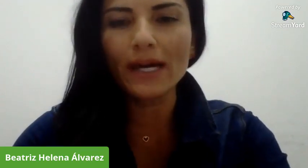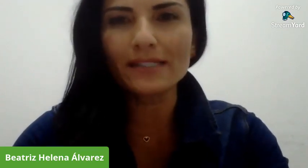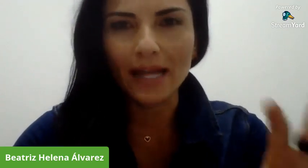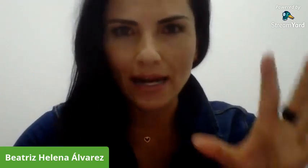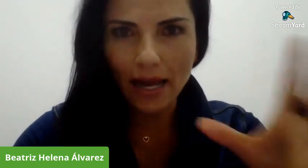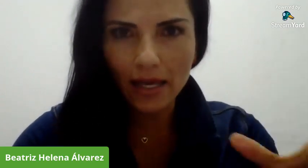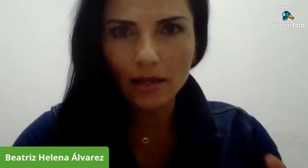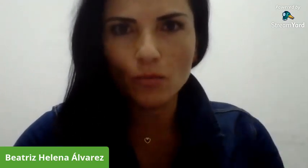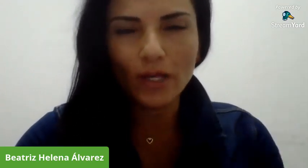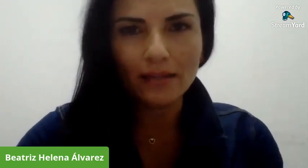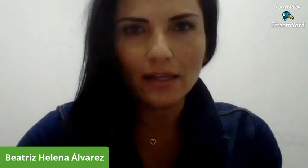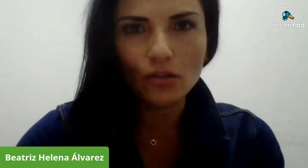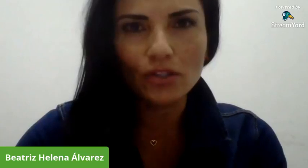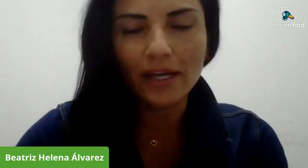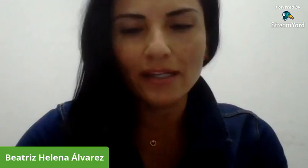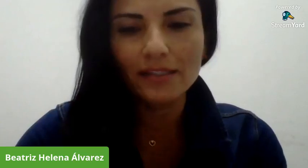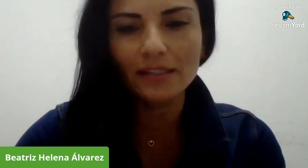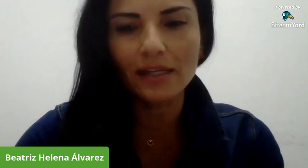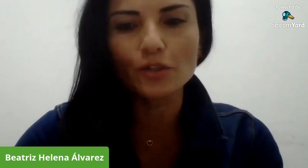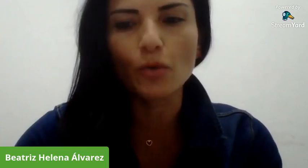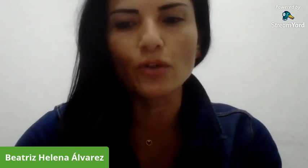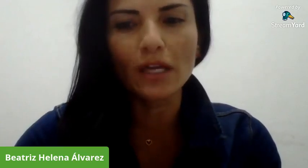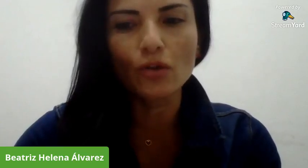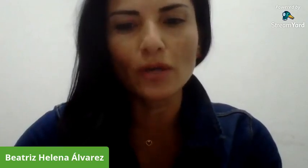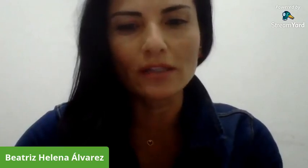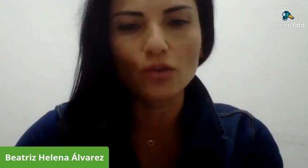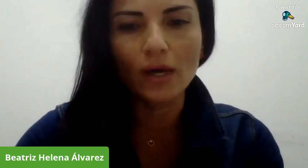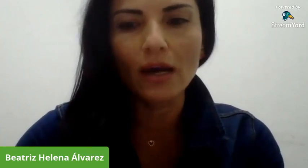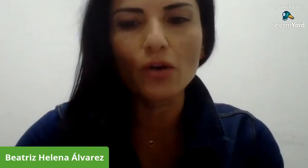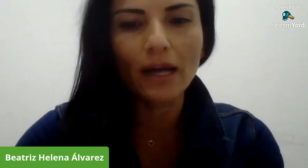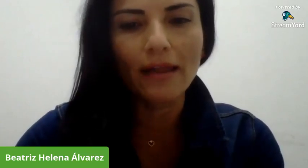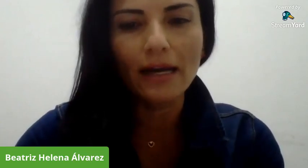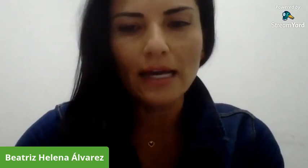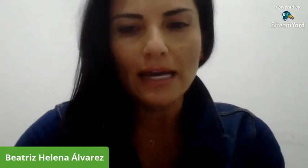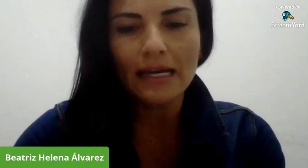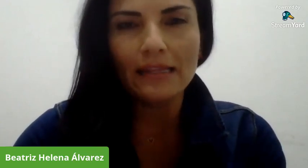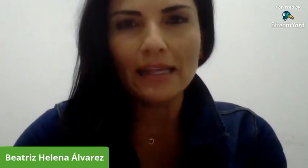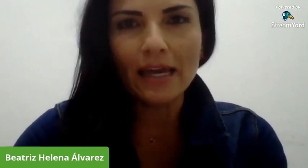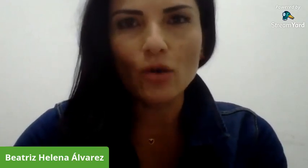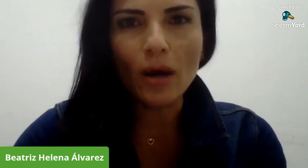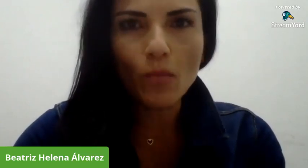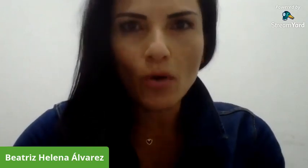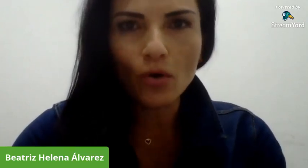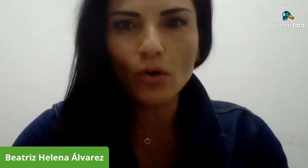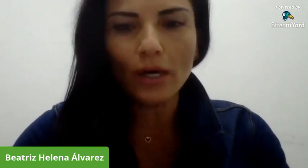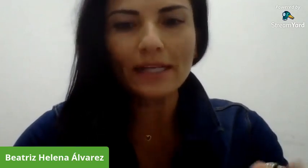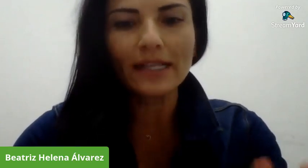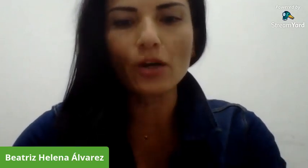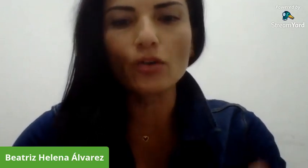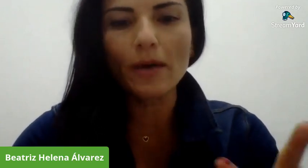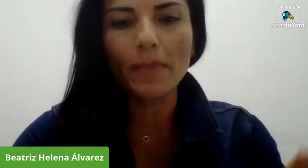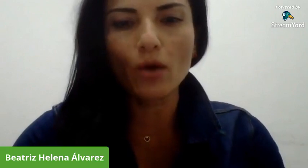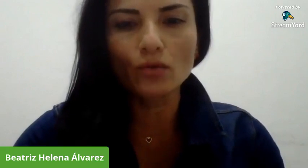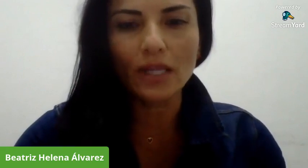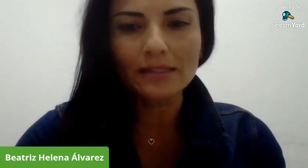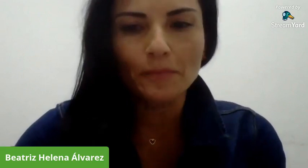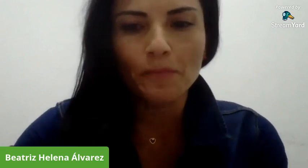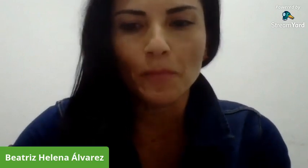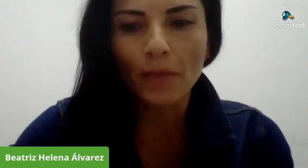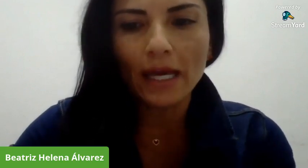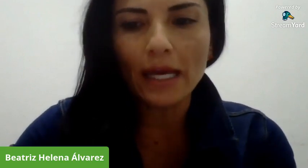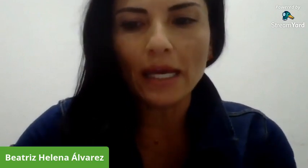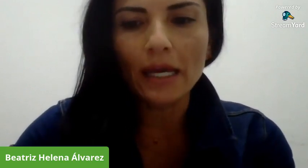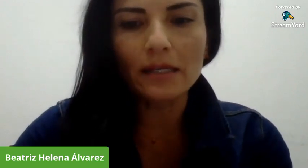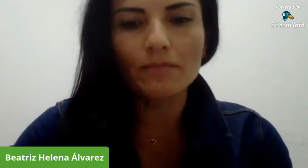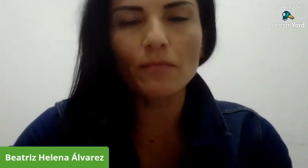de la moe estarán ahí muy atentos a irles respondiendo durante toda la jornada de igual modo esta ronda de preguntas